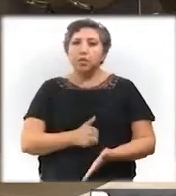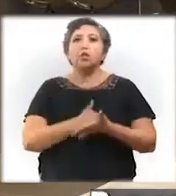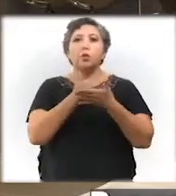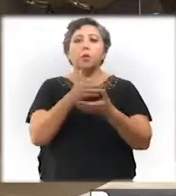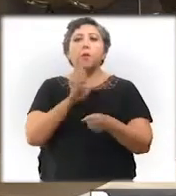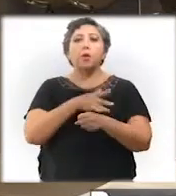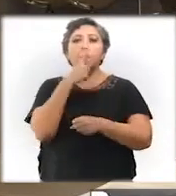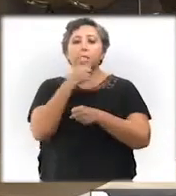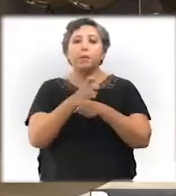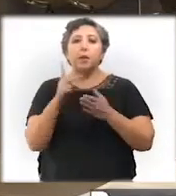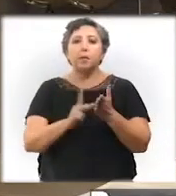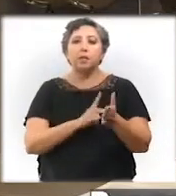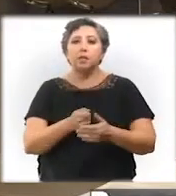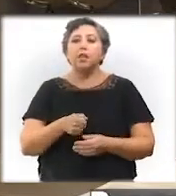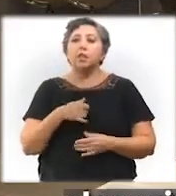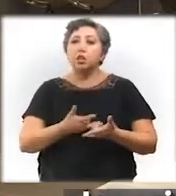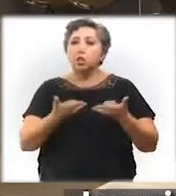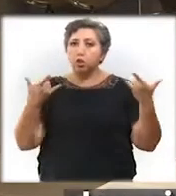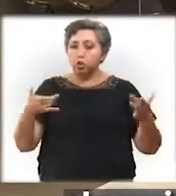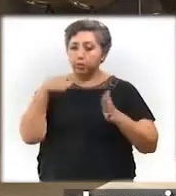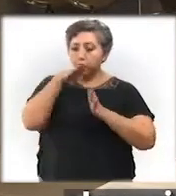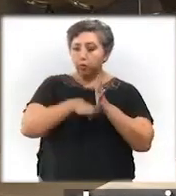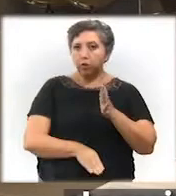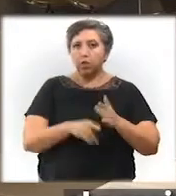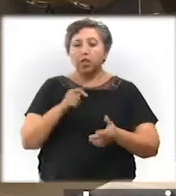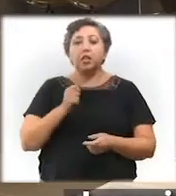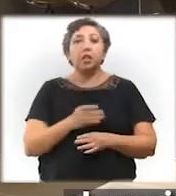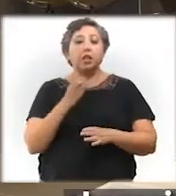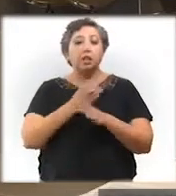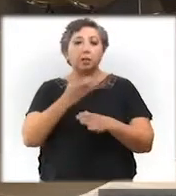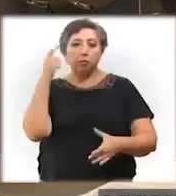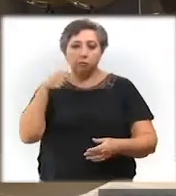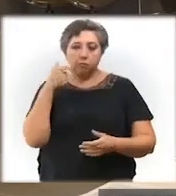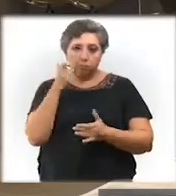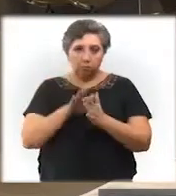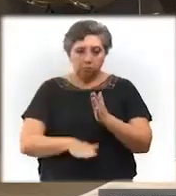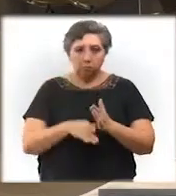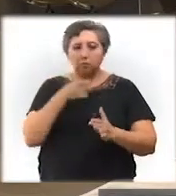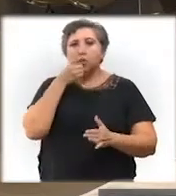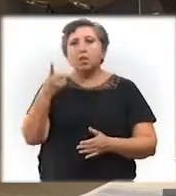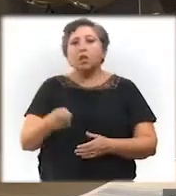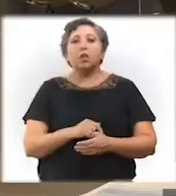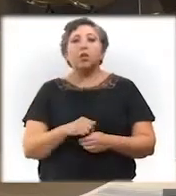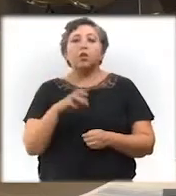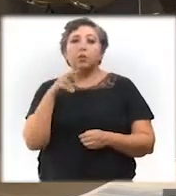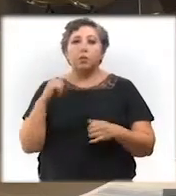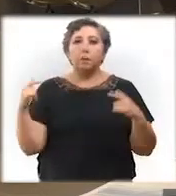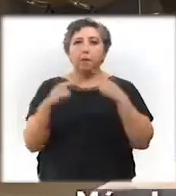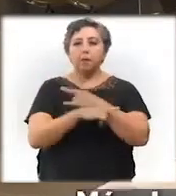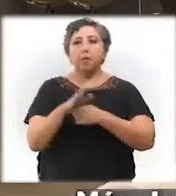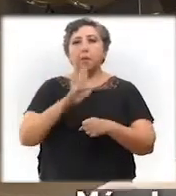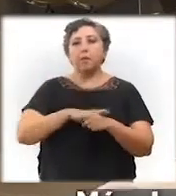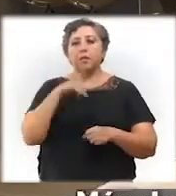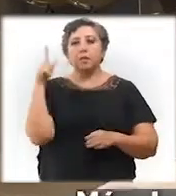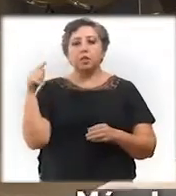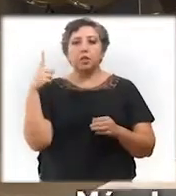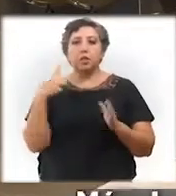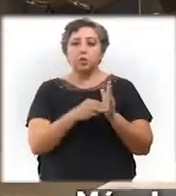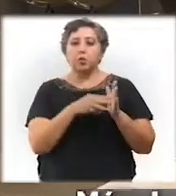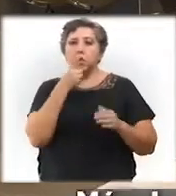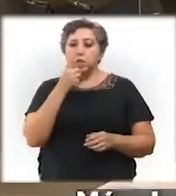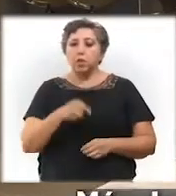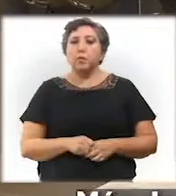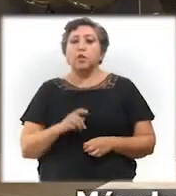primera vez en la historia bajamos el precio del transporte público en Mérida, creamos la primera ruta en periférico que iniciamos en noviembre, más de 71